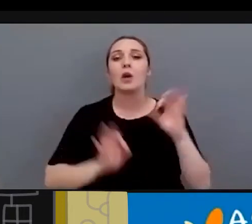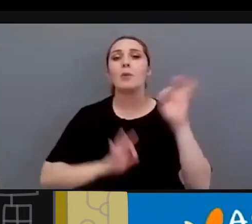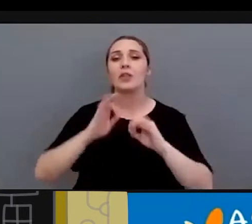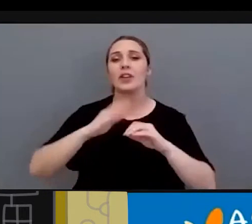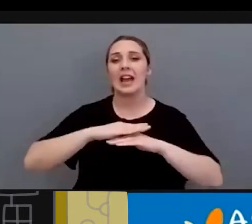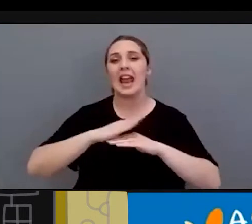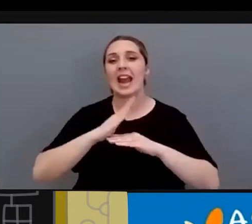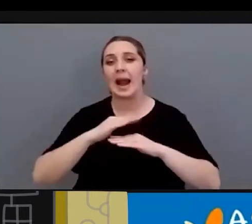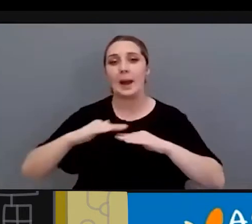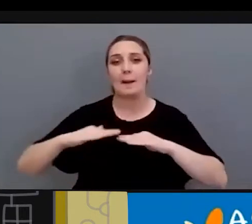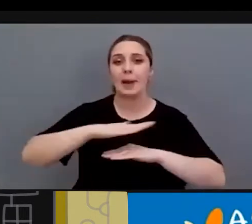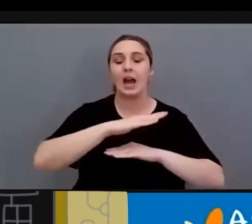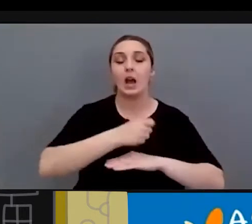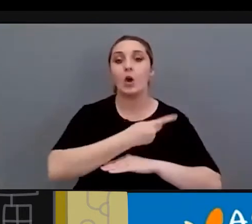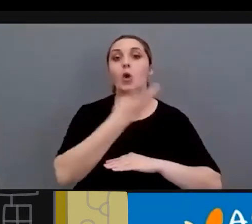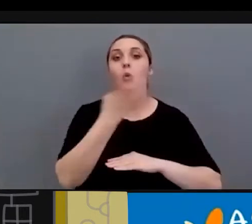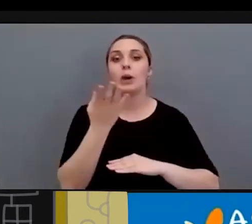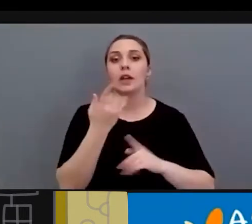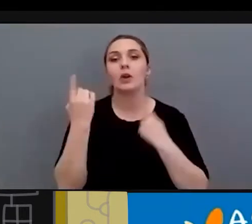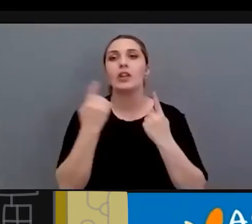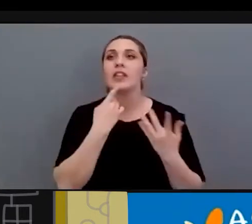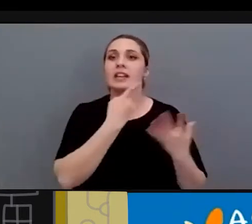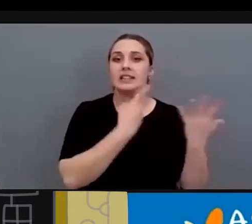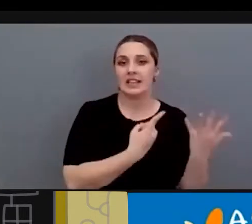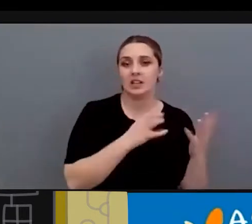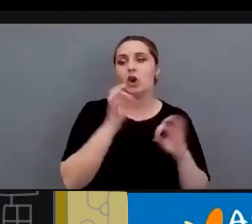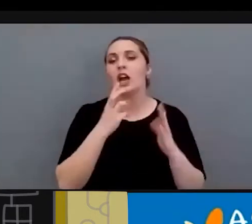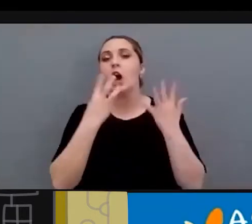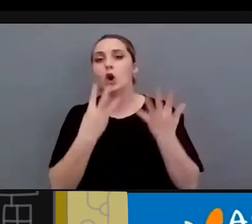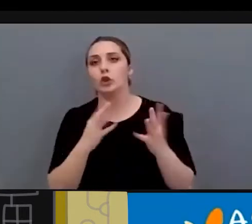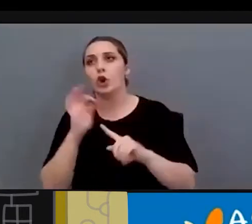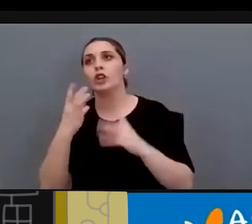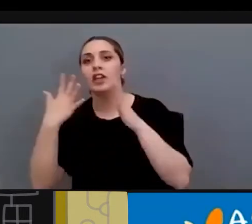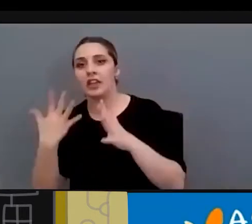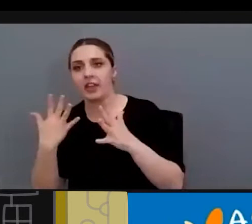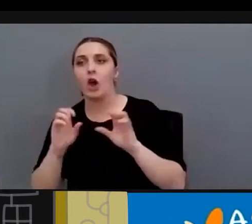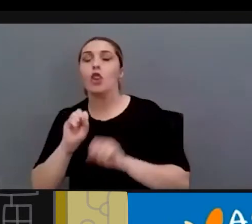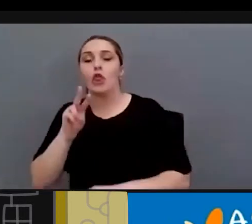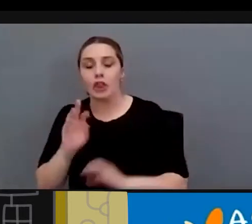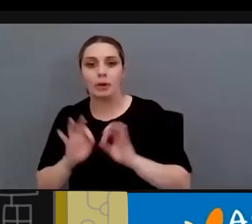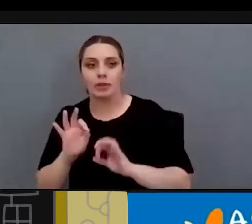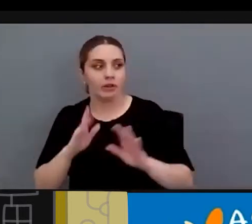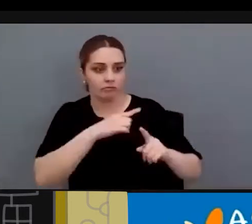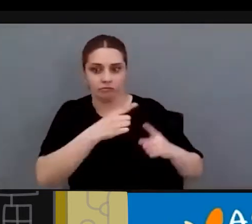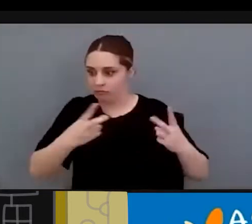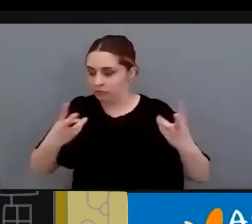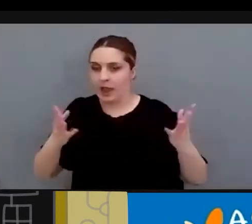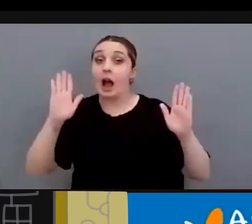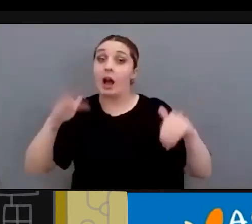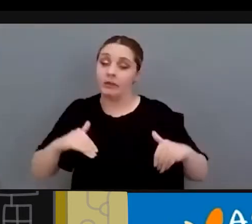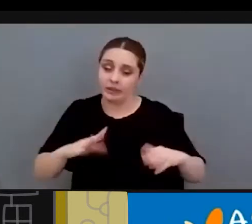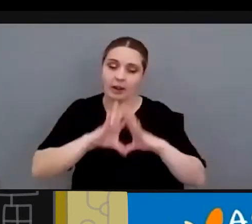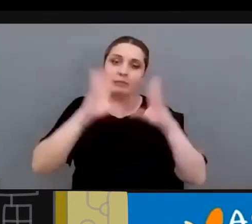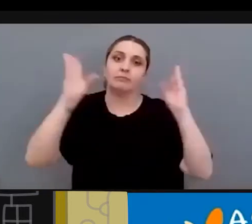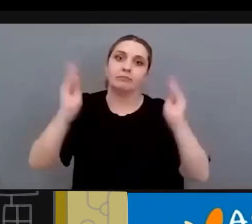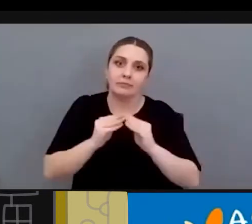que tenían que tener porque en unas eran del 6 en otras eran del 8 en otras del 10 en otras del 12 al final bueno conseguimos ponernos